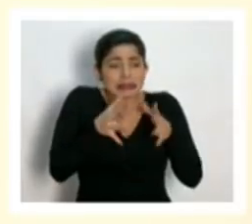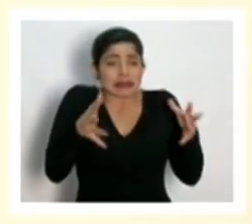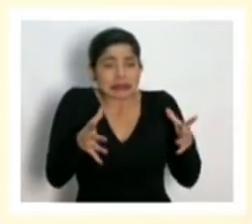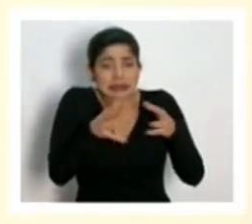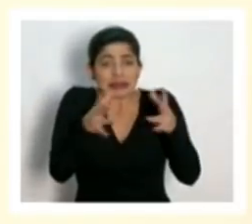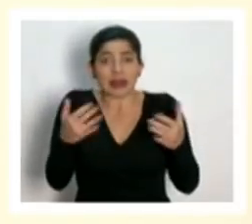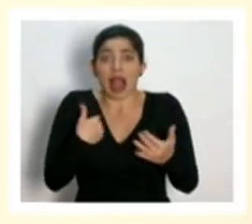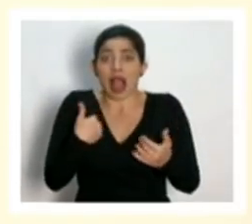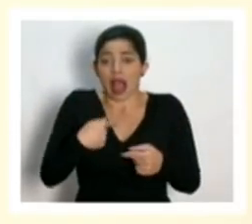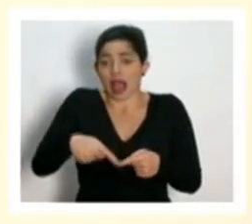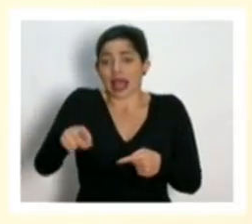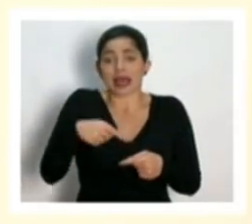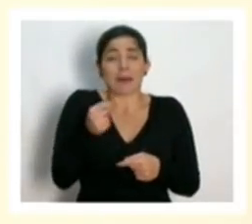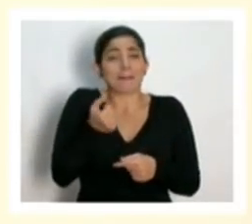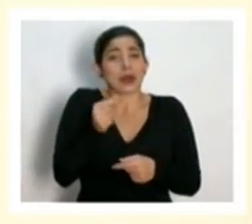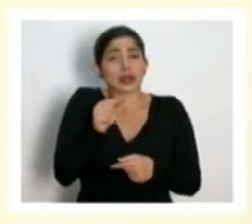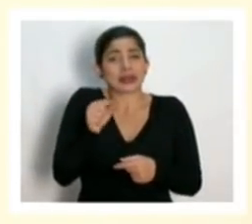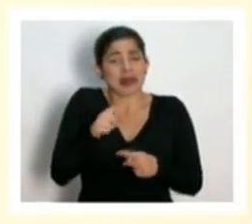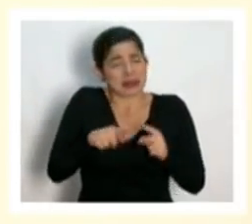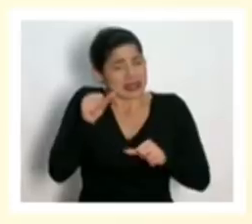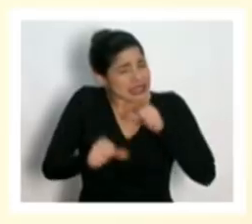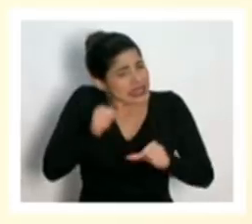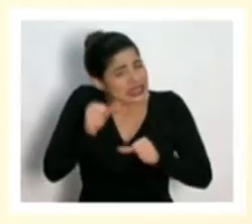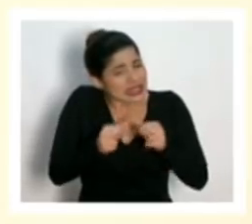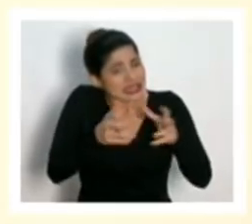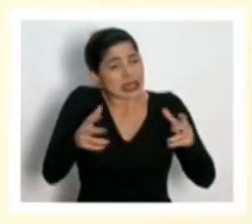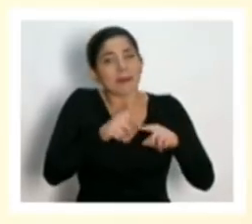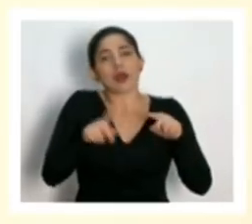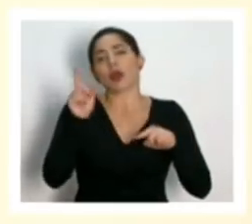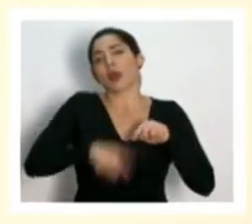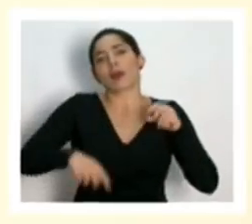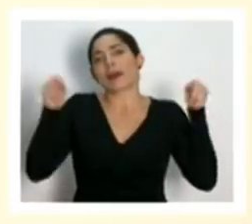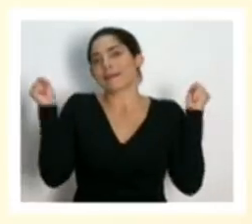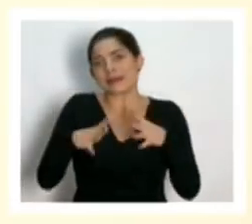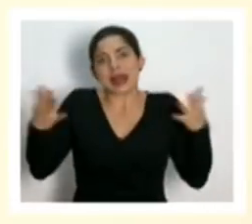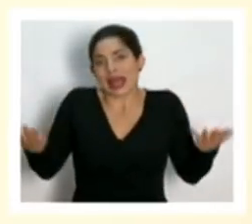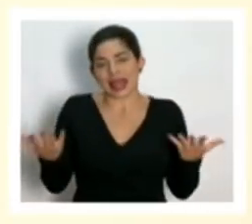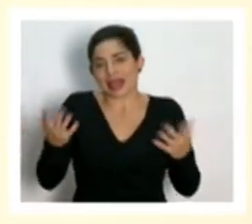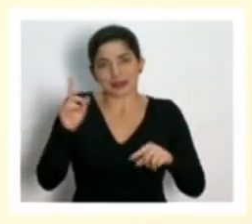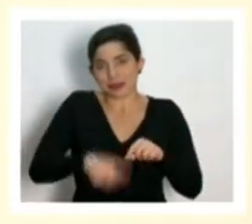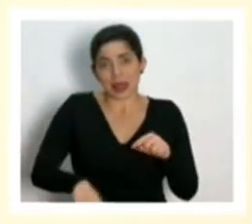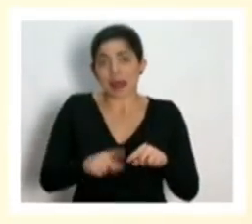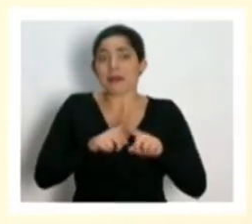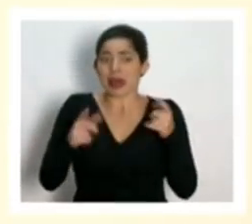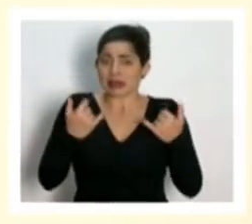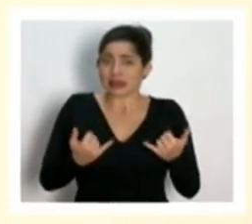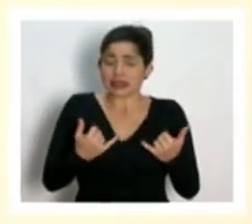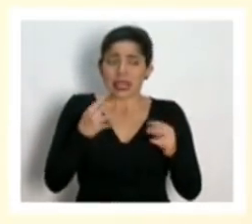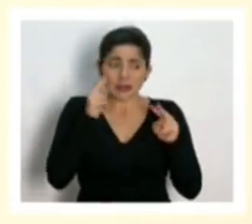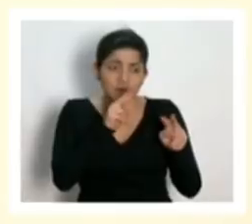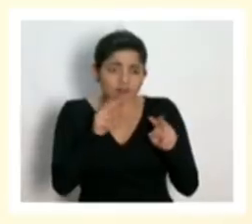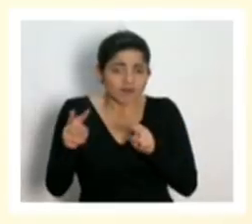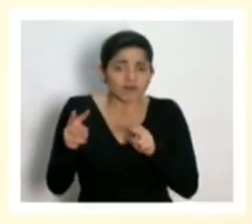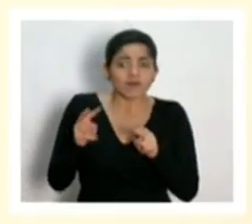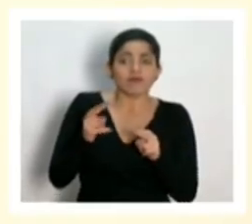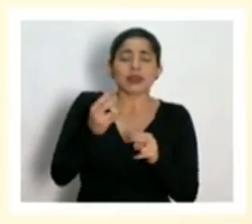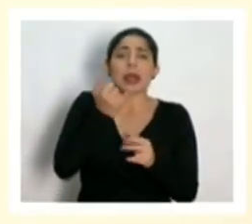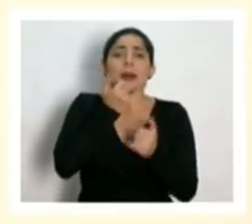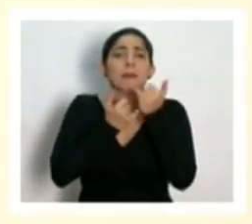pocas semanas, pero no podemos tampoco hacer magia. Y ya estamos viendo lo que ha pasado